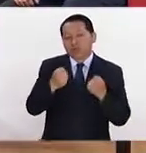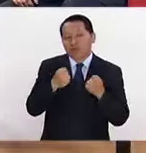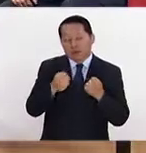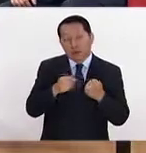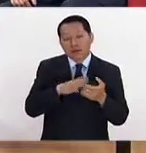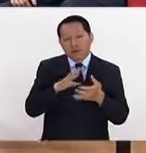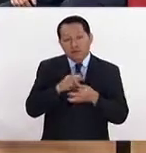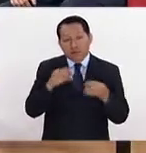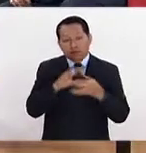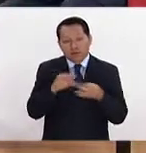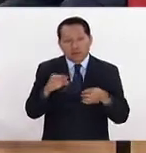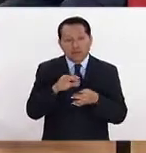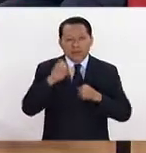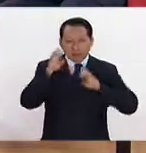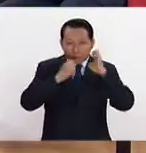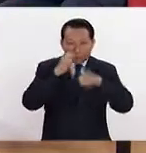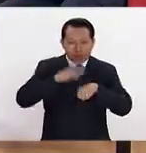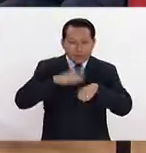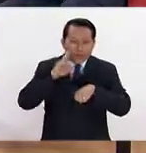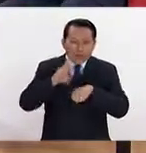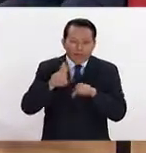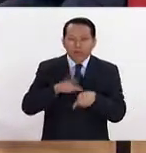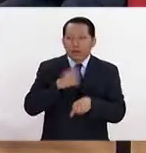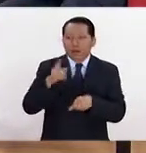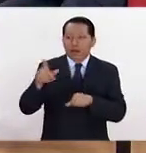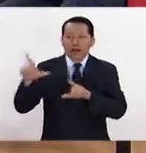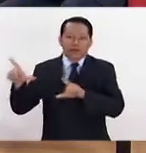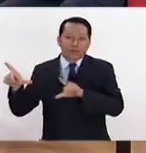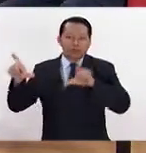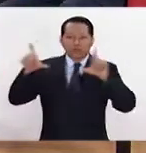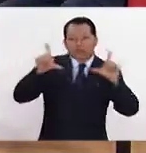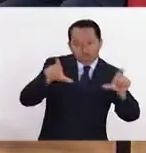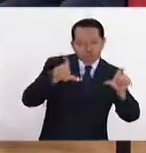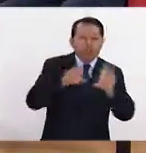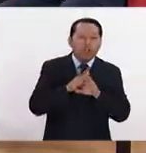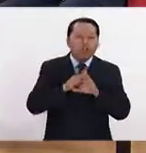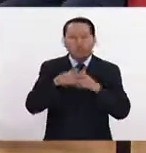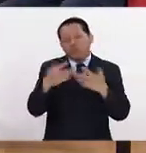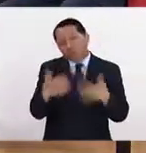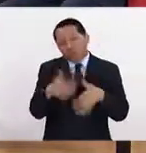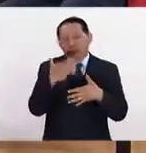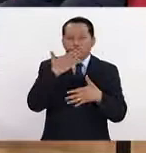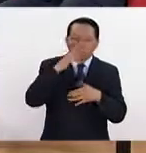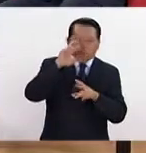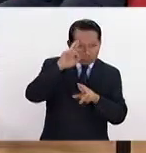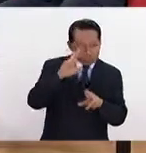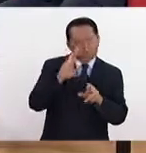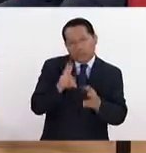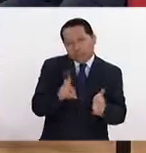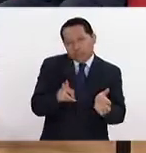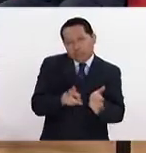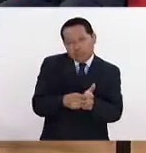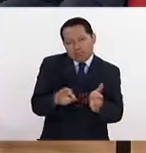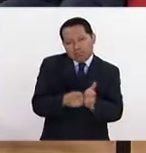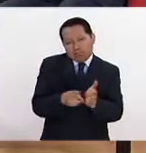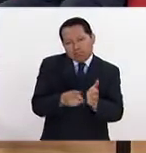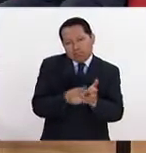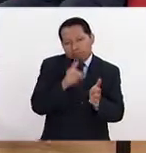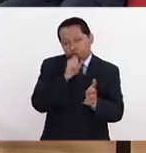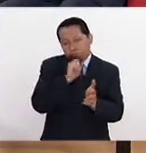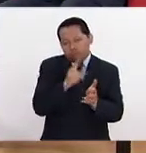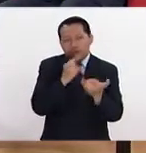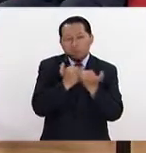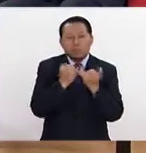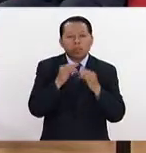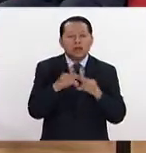más veremos en esta exposición? Porque dices, va a llegar un cuadro, se le hace toda una celebración, lo cual obviamente vale mucho la pena en esta obra, ver esta